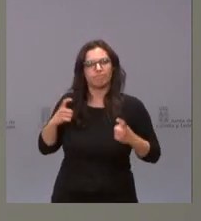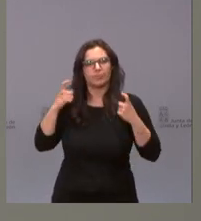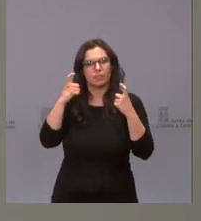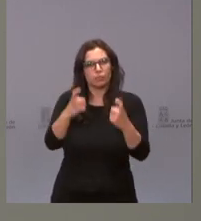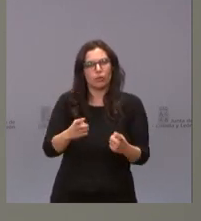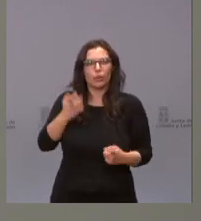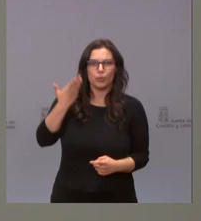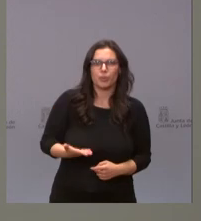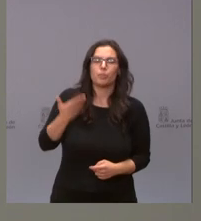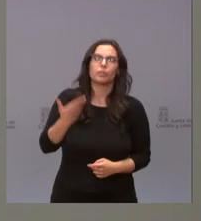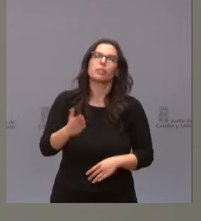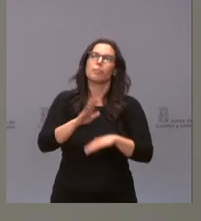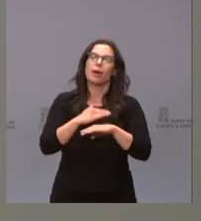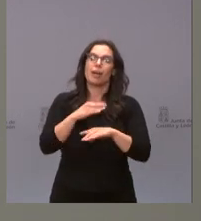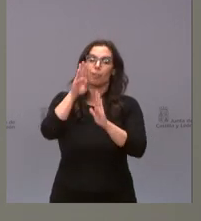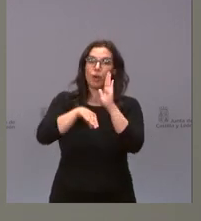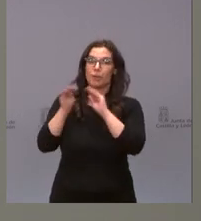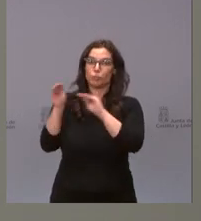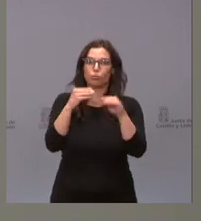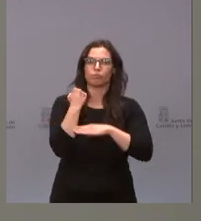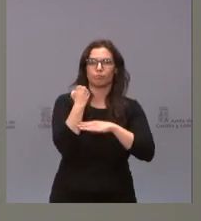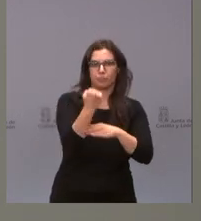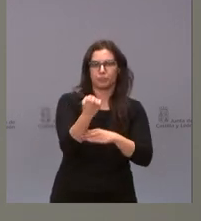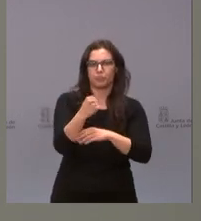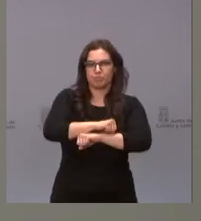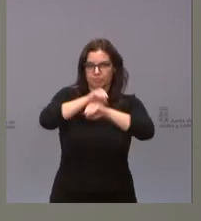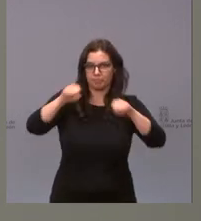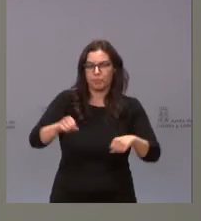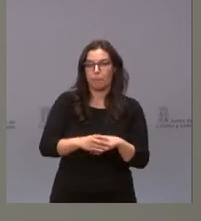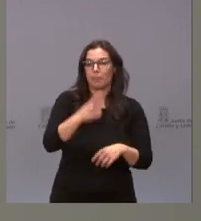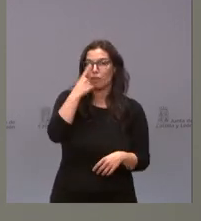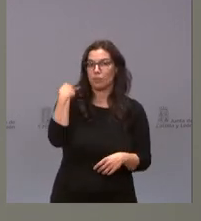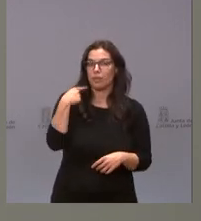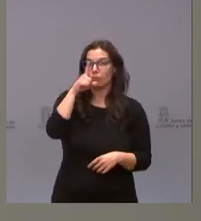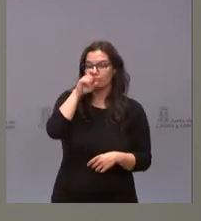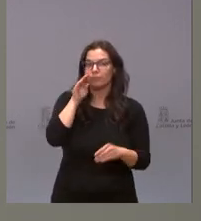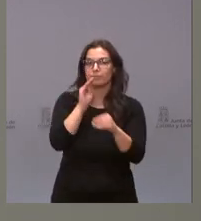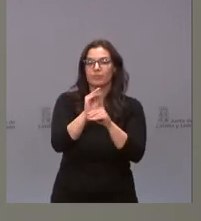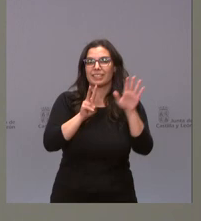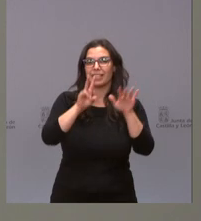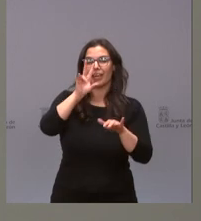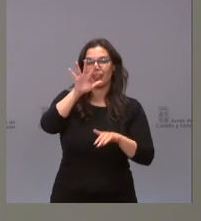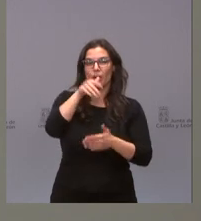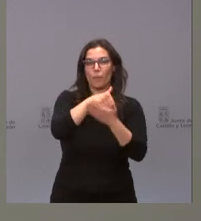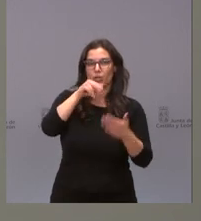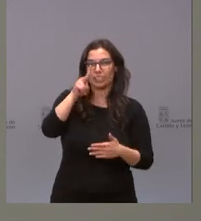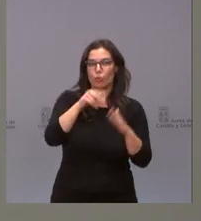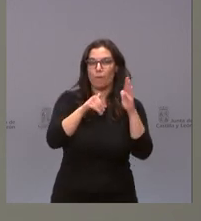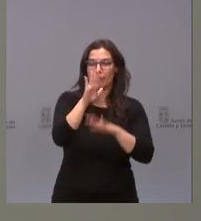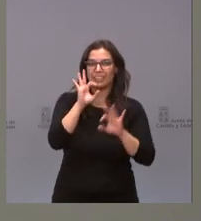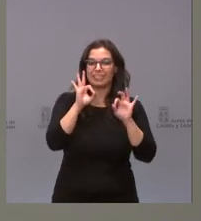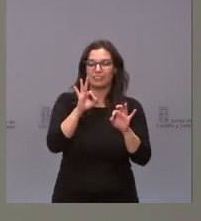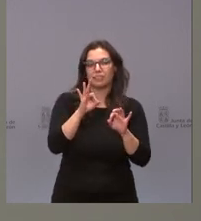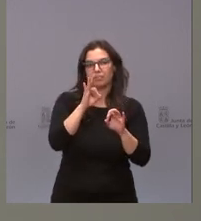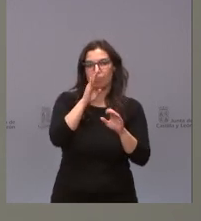importante por reforzar estos programas. A lo largo del 2020, recordarles que hemos destinado más de 75 millones de euros al programa de empleo